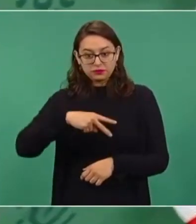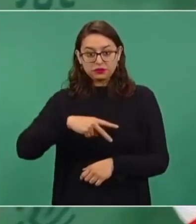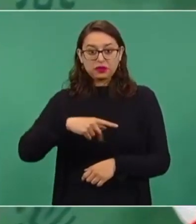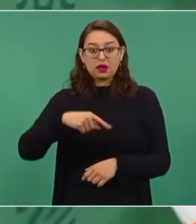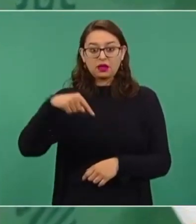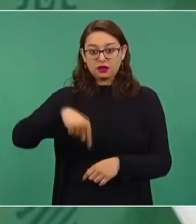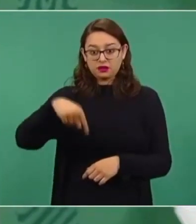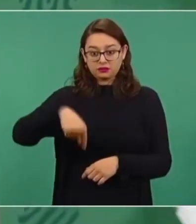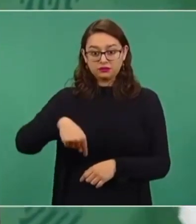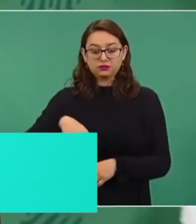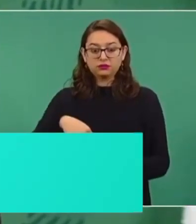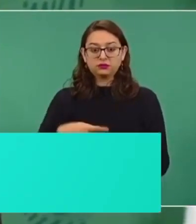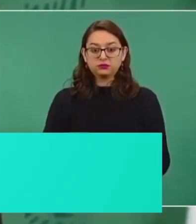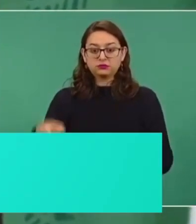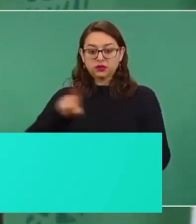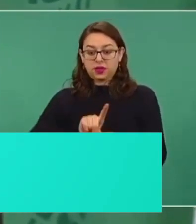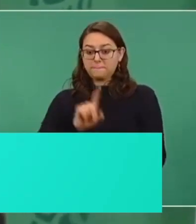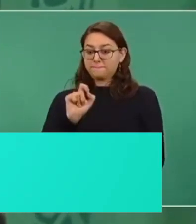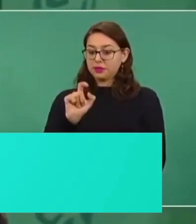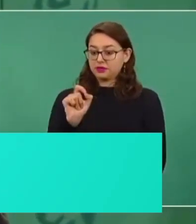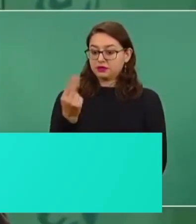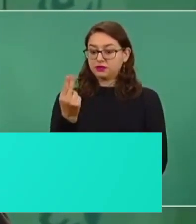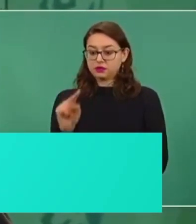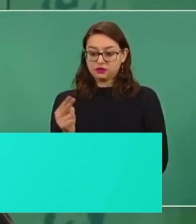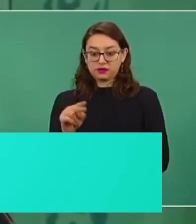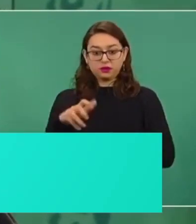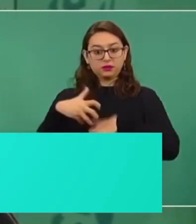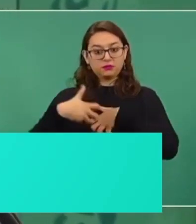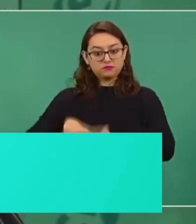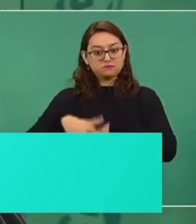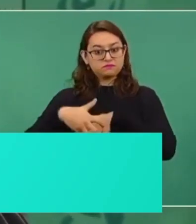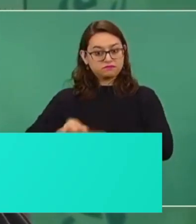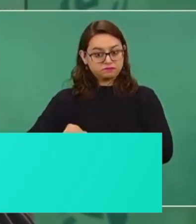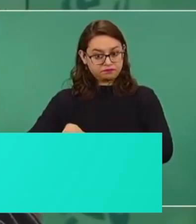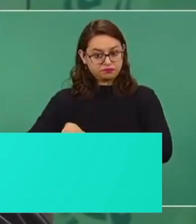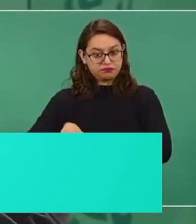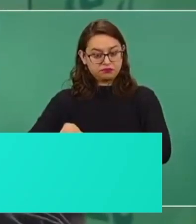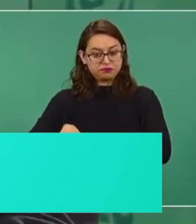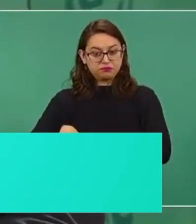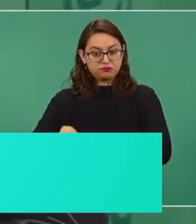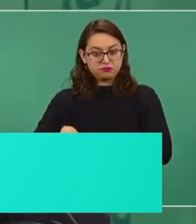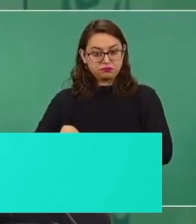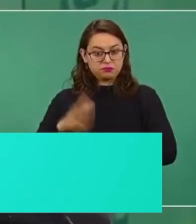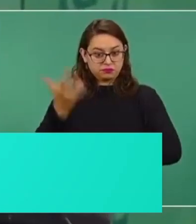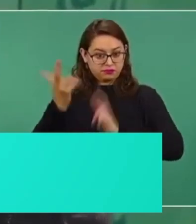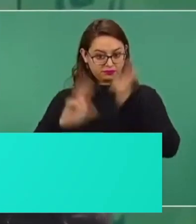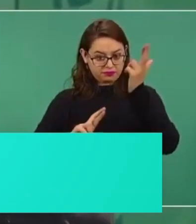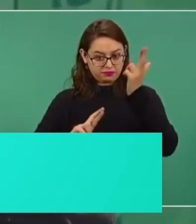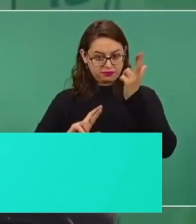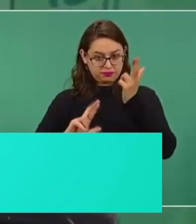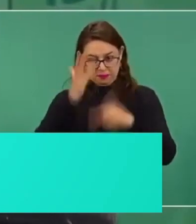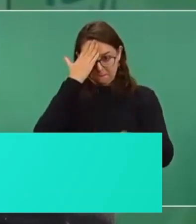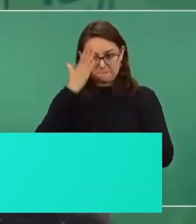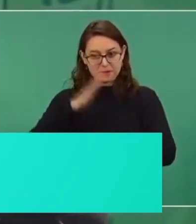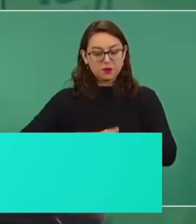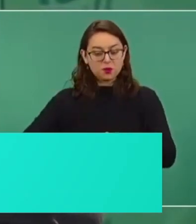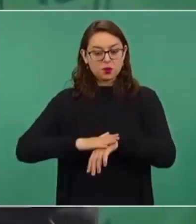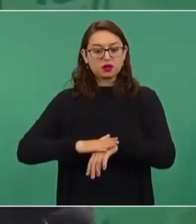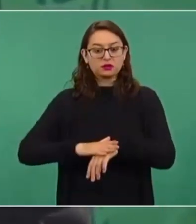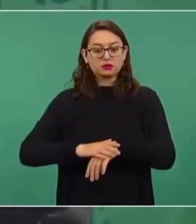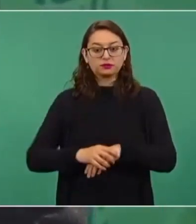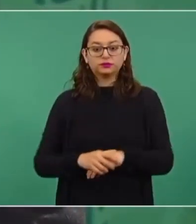noviembre es